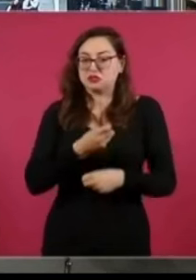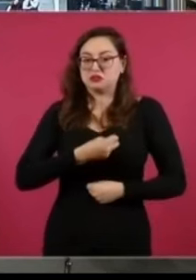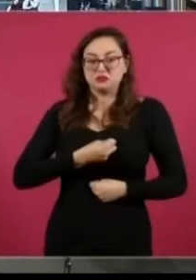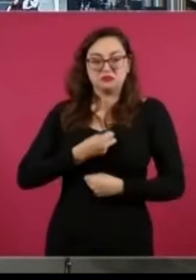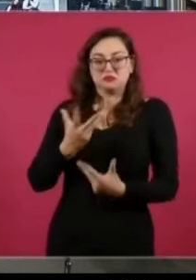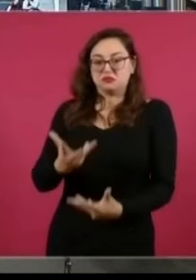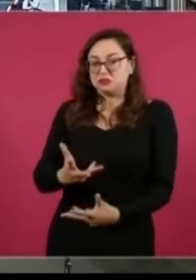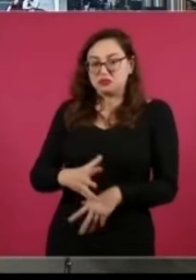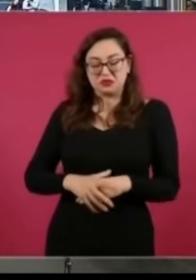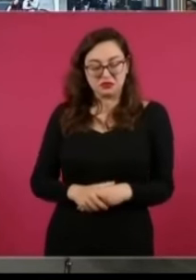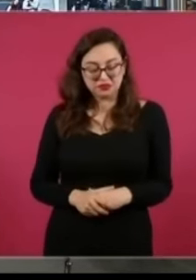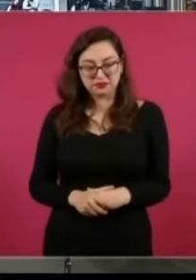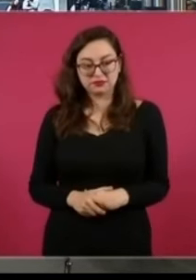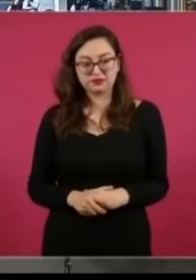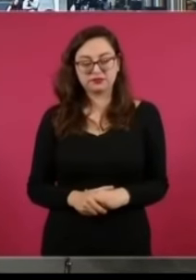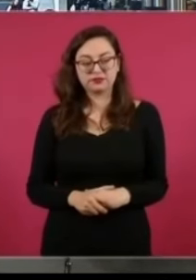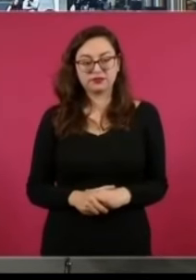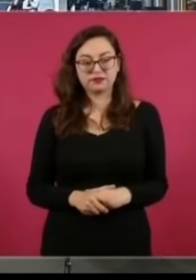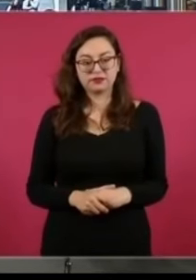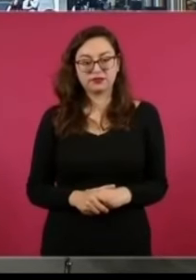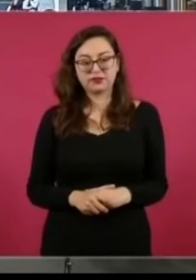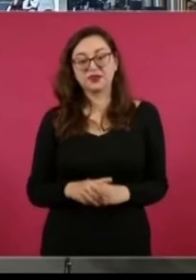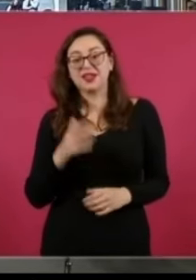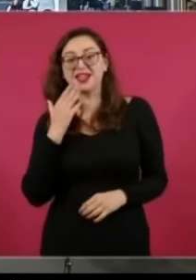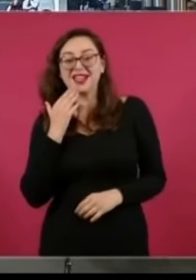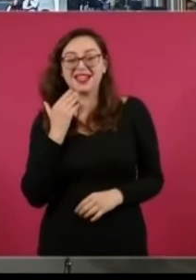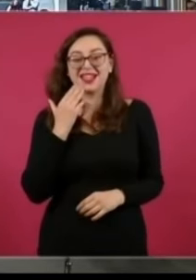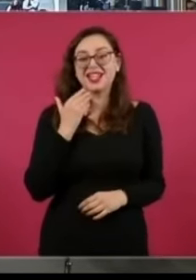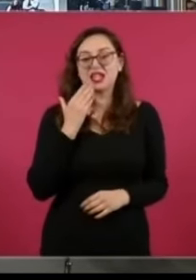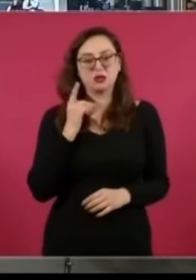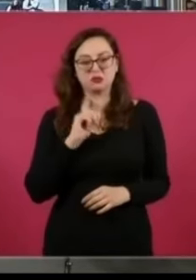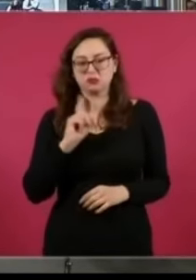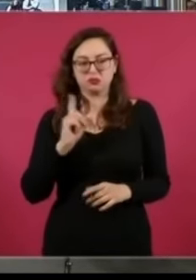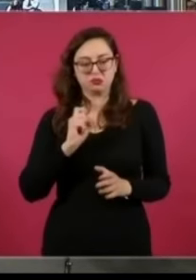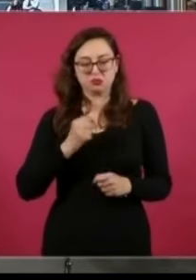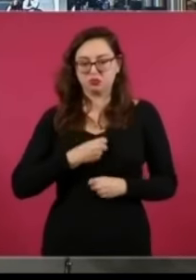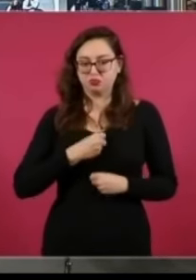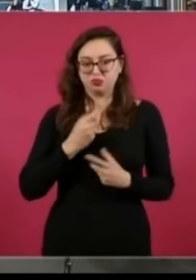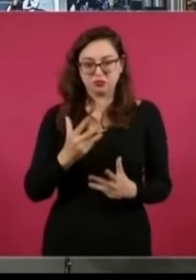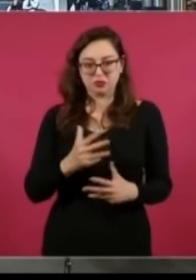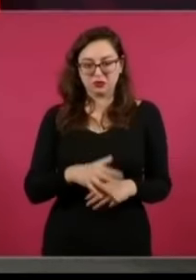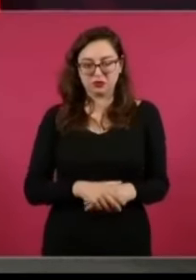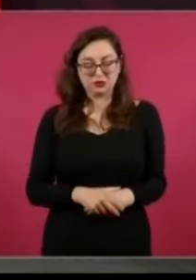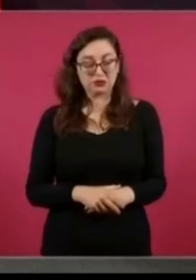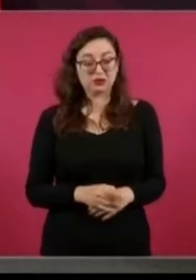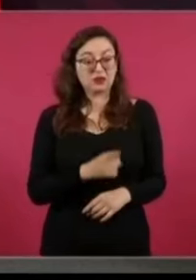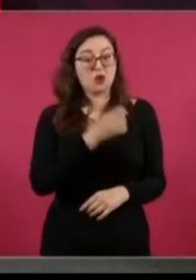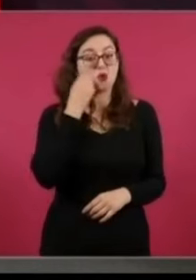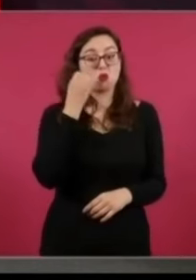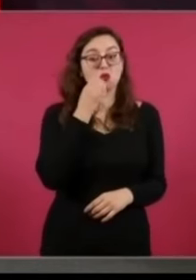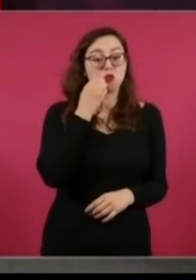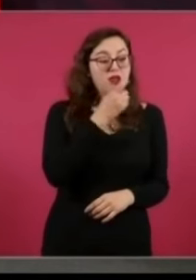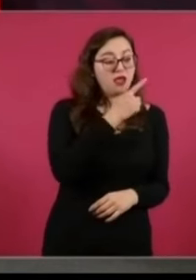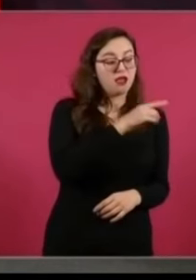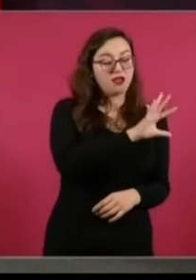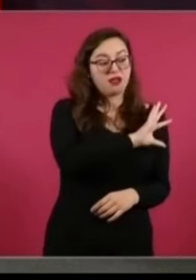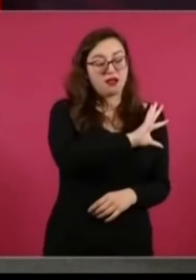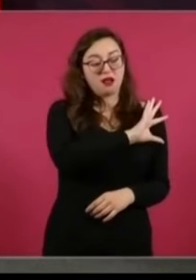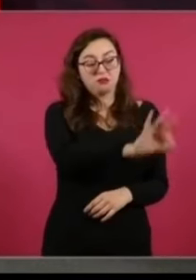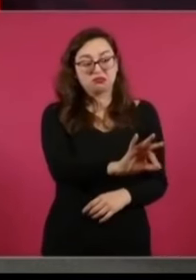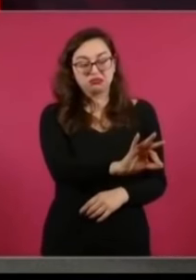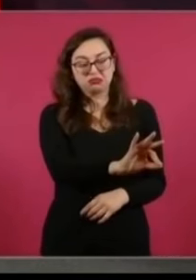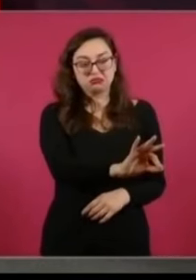y extranjeros, así que estamos perfectamente dentro de la ley, muchas otras organizaciones también reciben